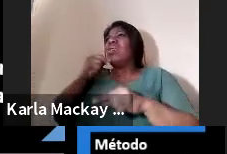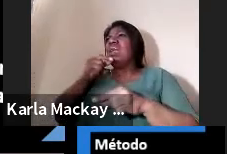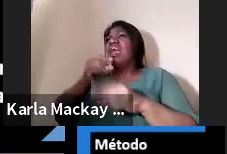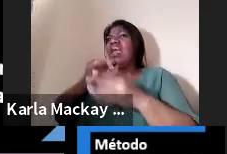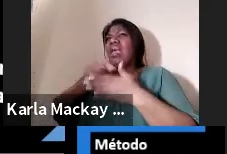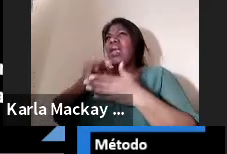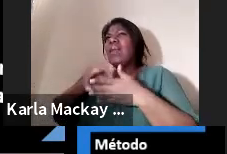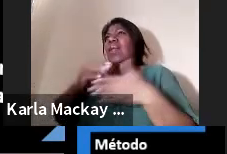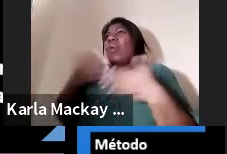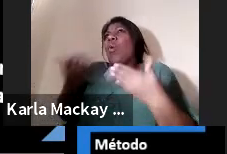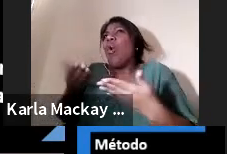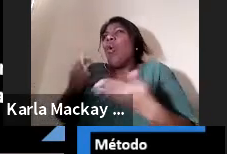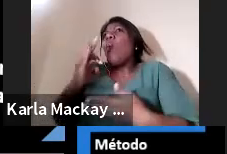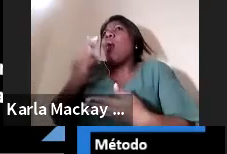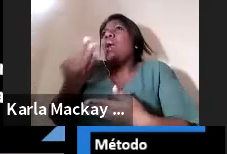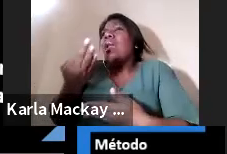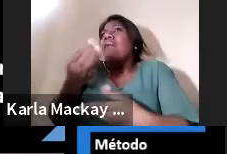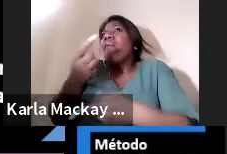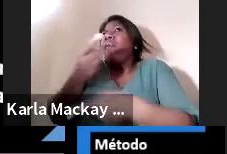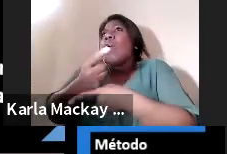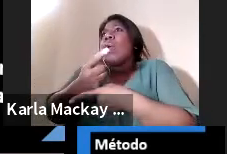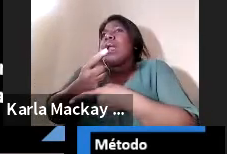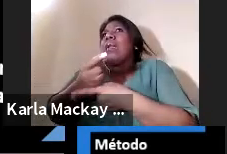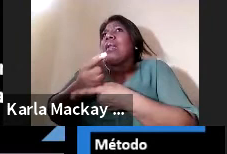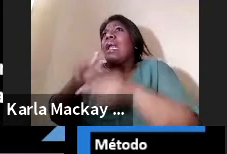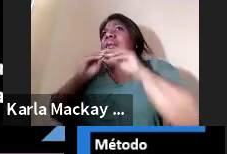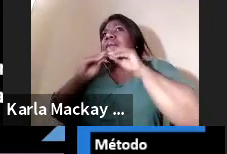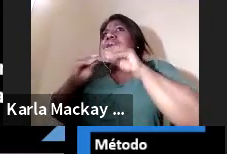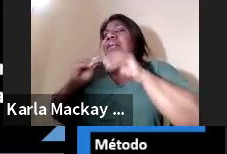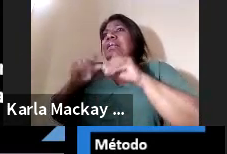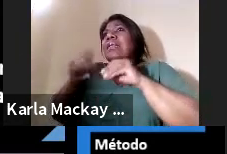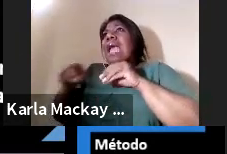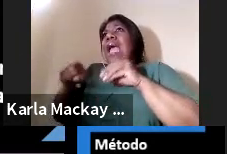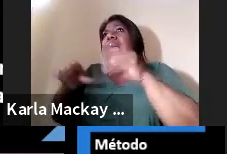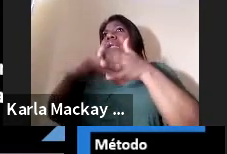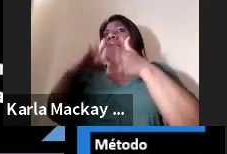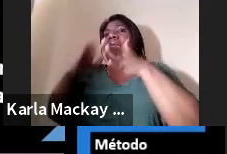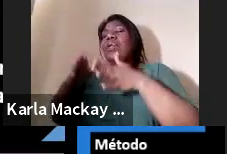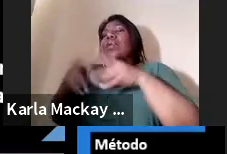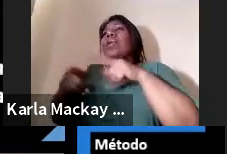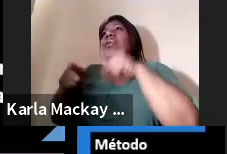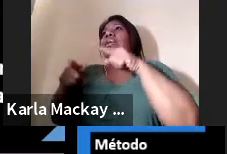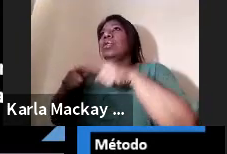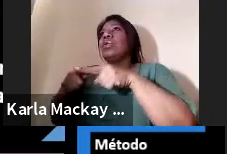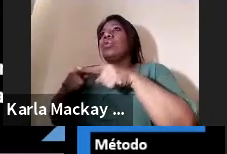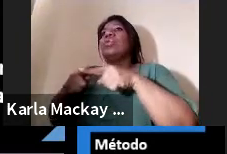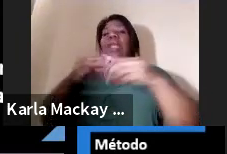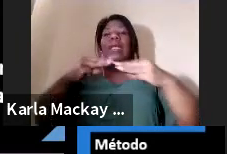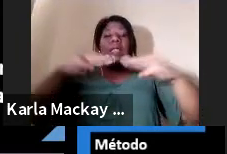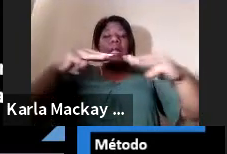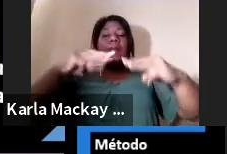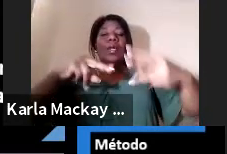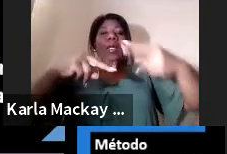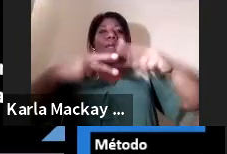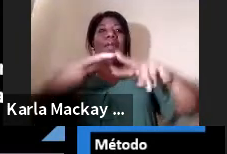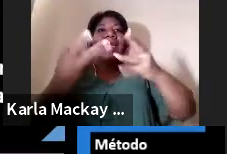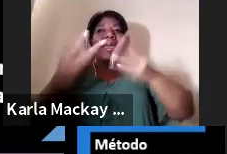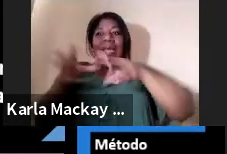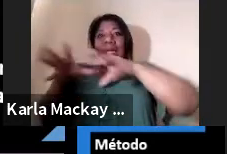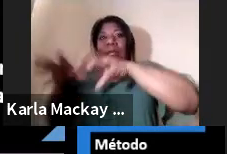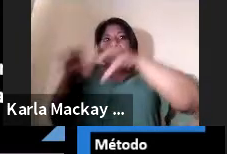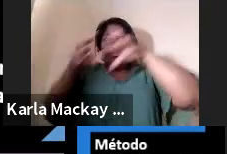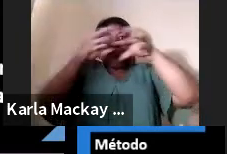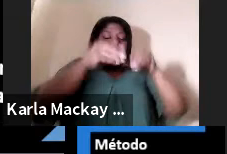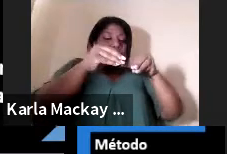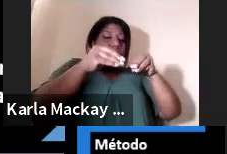nosotros nos da esa posibilidad de poder contribuir y apostar a que puedan